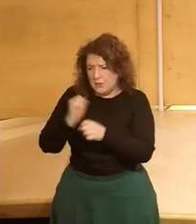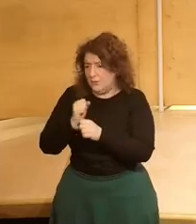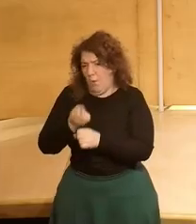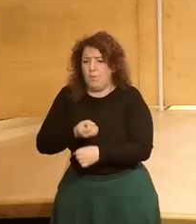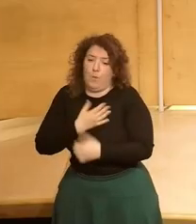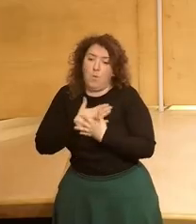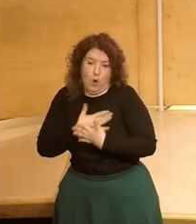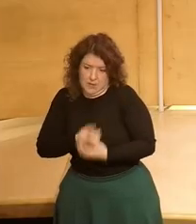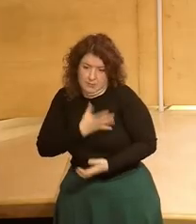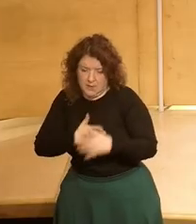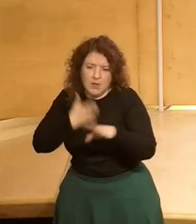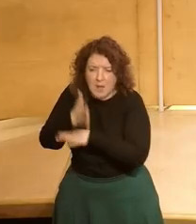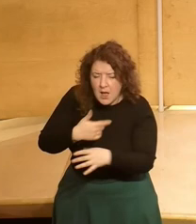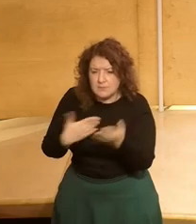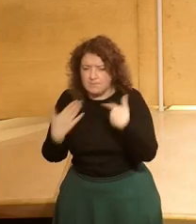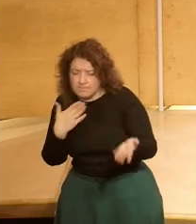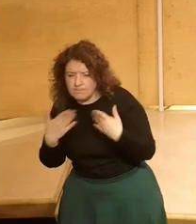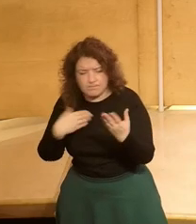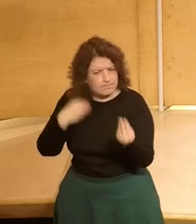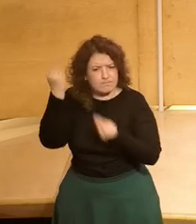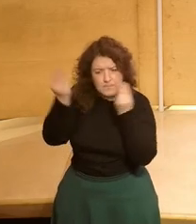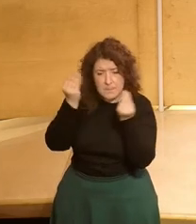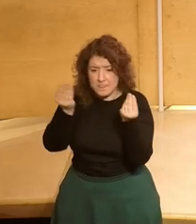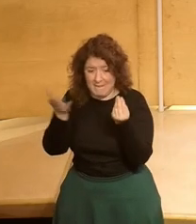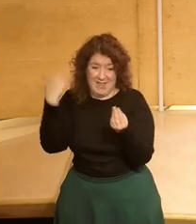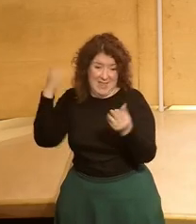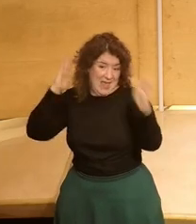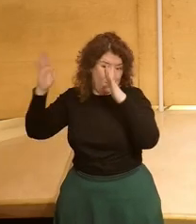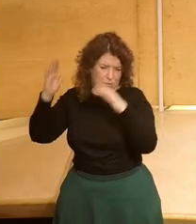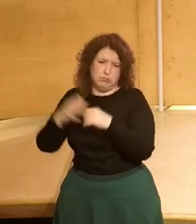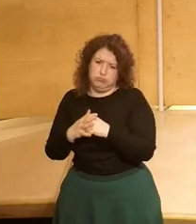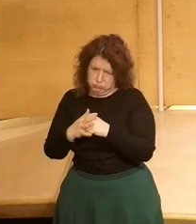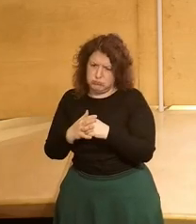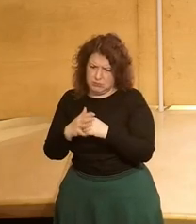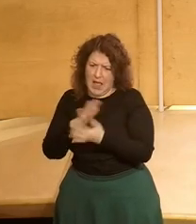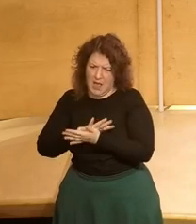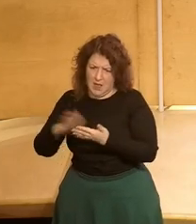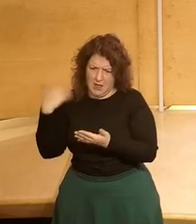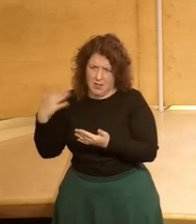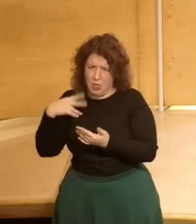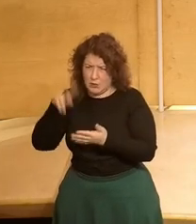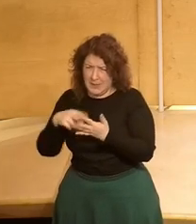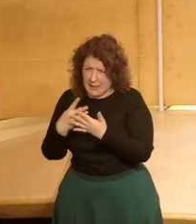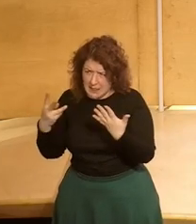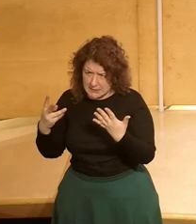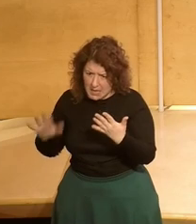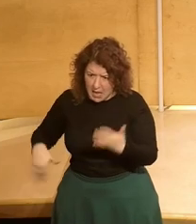voluntario y les propusimos pues al congreso por entonces ha pasado mucho pero bueno esto era 2017